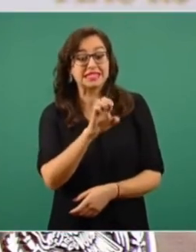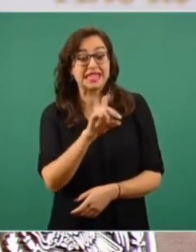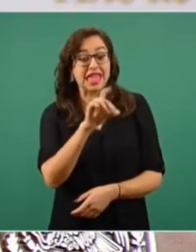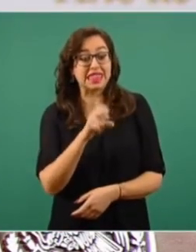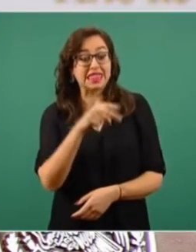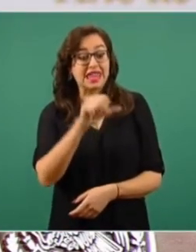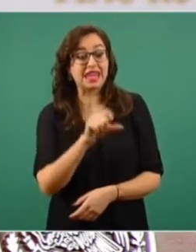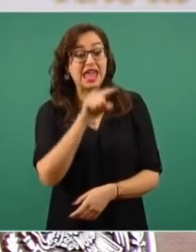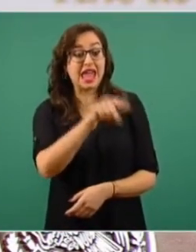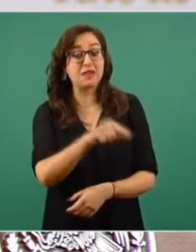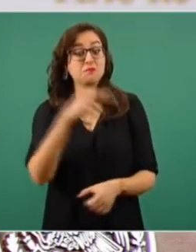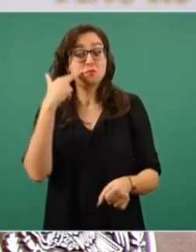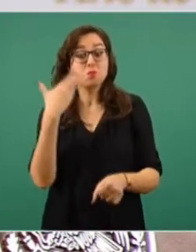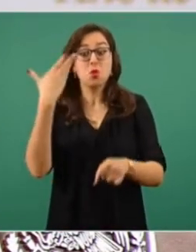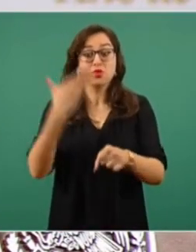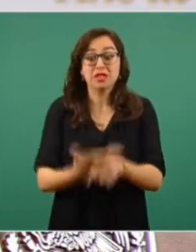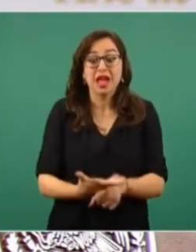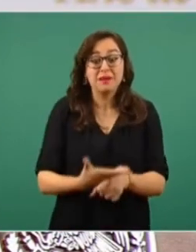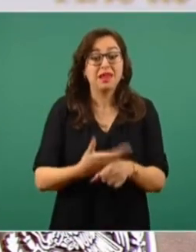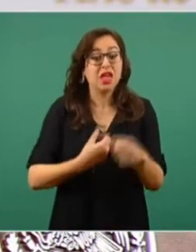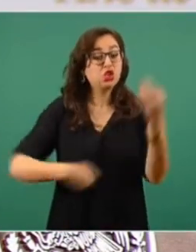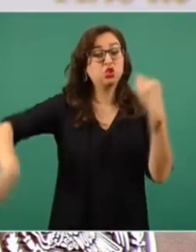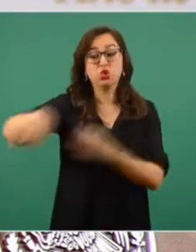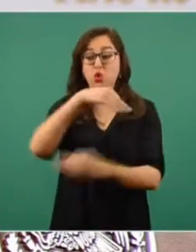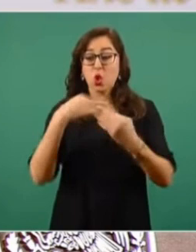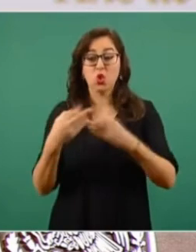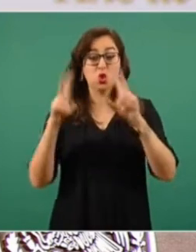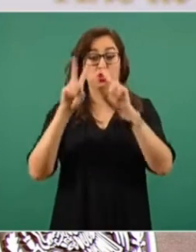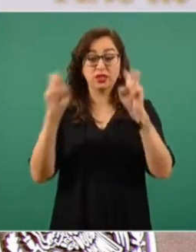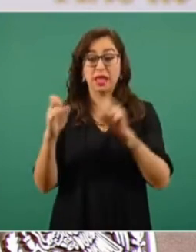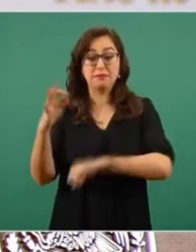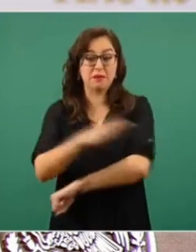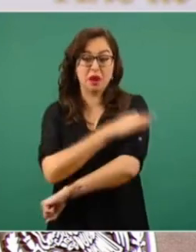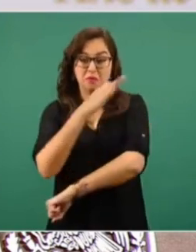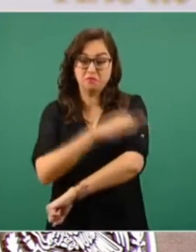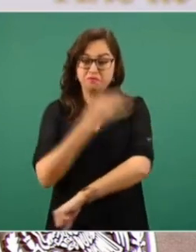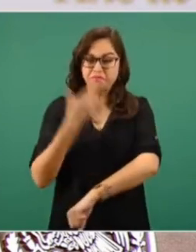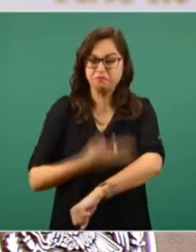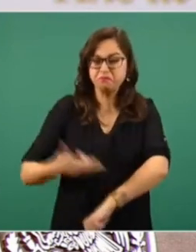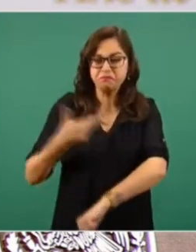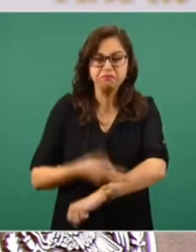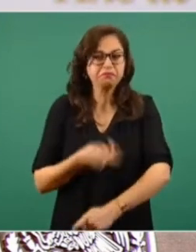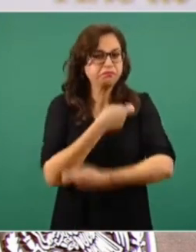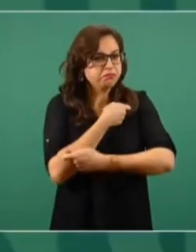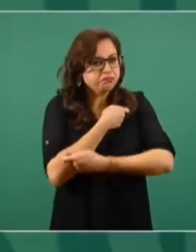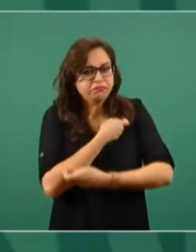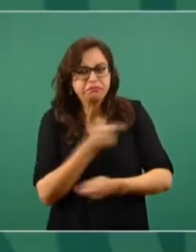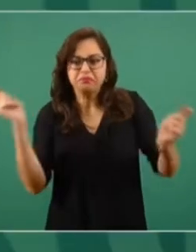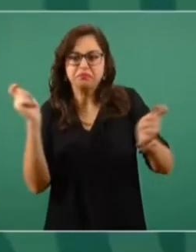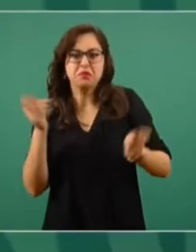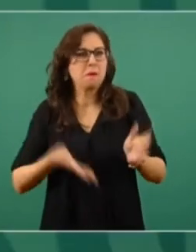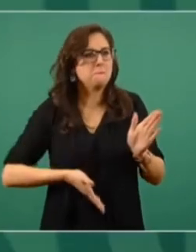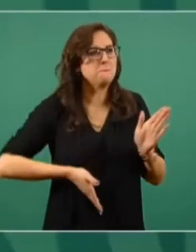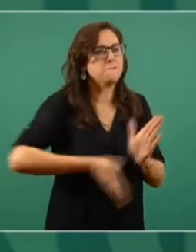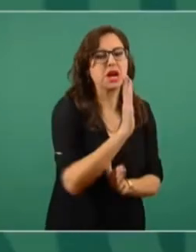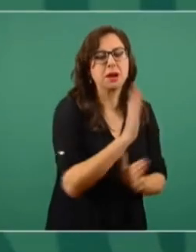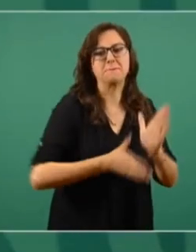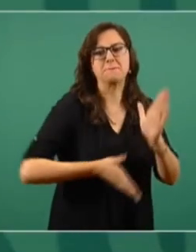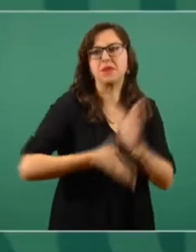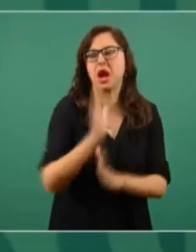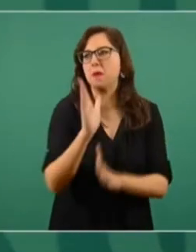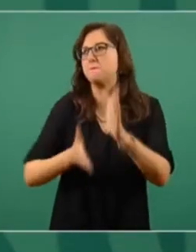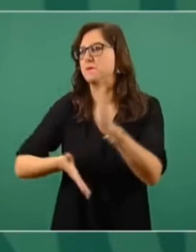de distribución y de la logística, que ha sido tan importante para